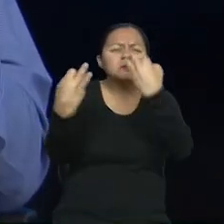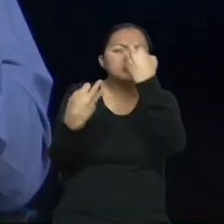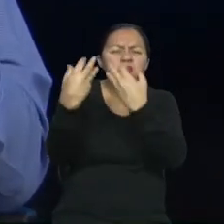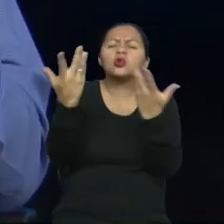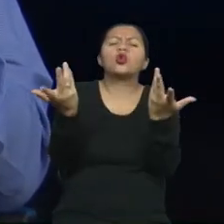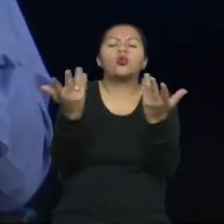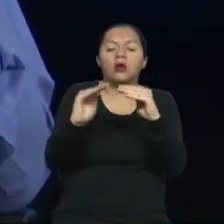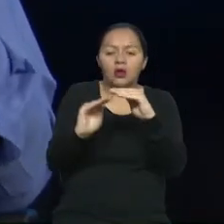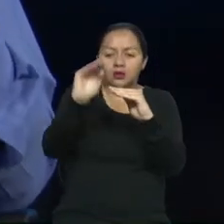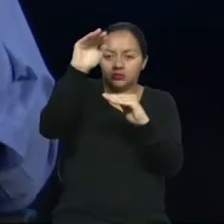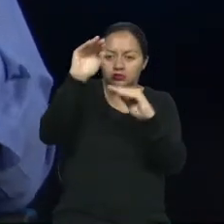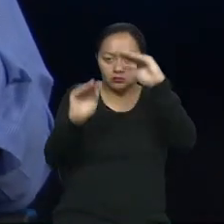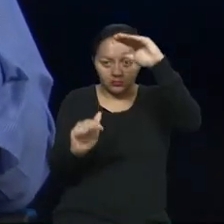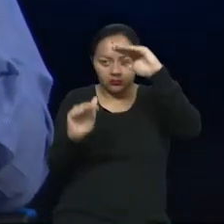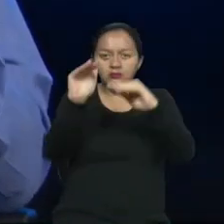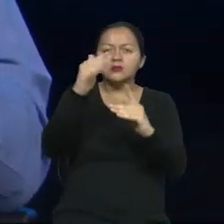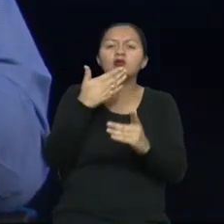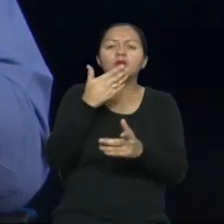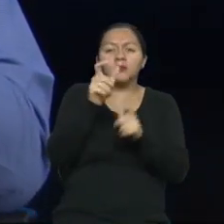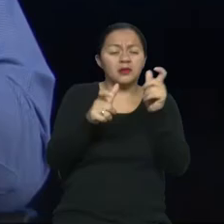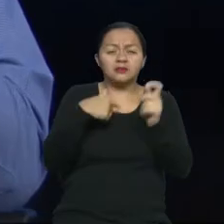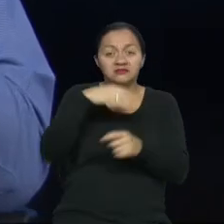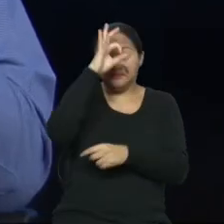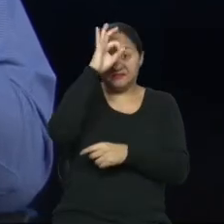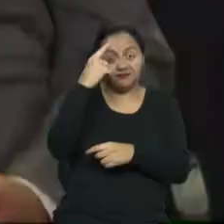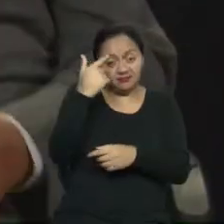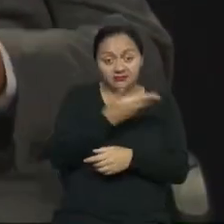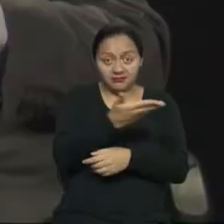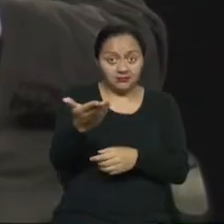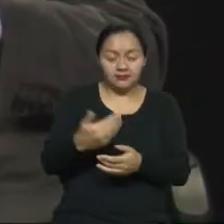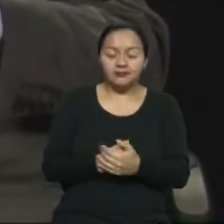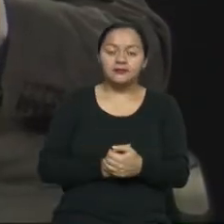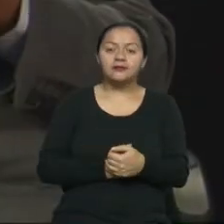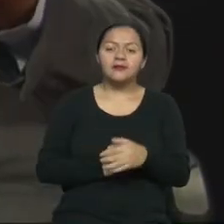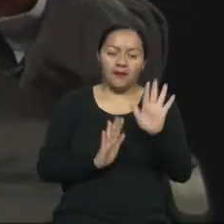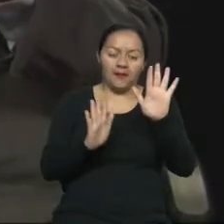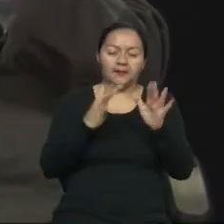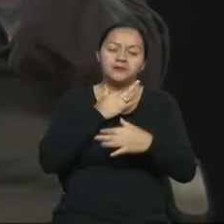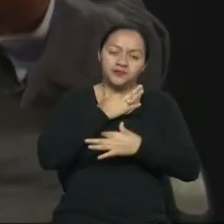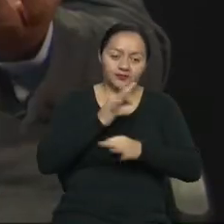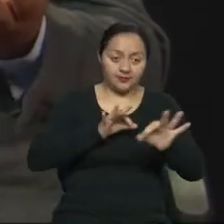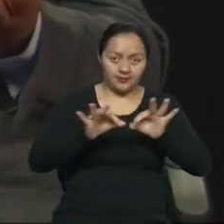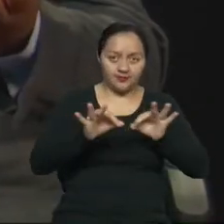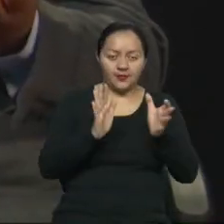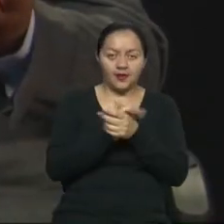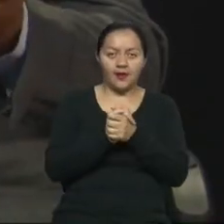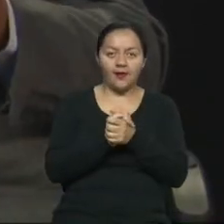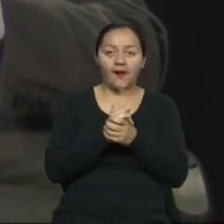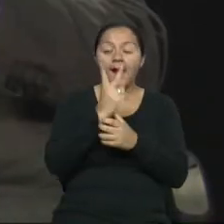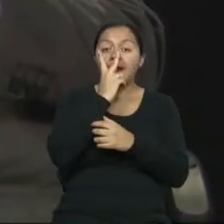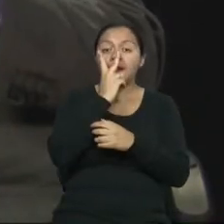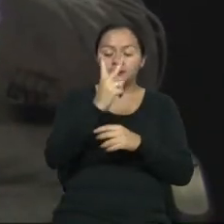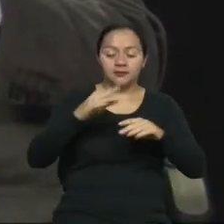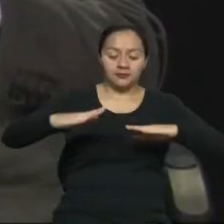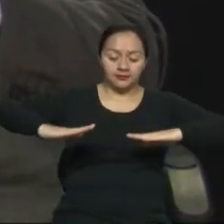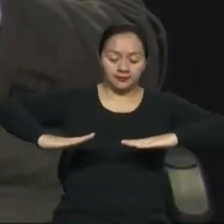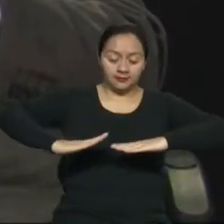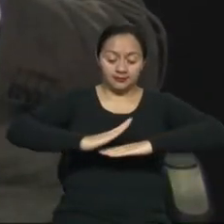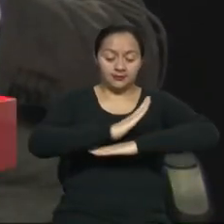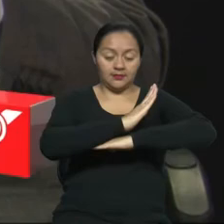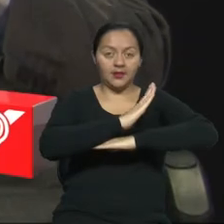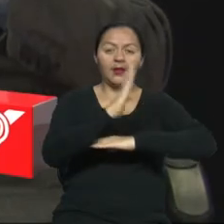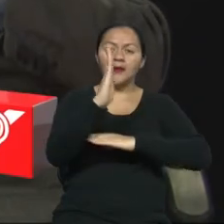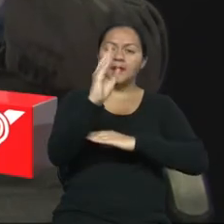grados, las alturas? Porque mucha gente desconoce de eso. Seguro, con gusto. Diferenciar las rampas de los vados. Los vados son